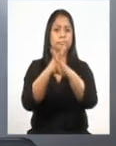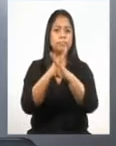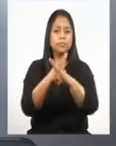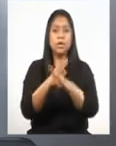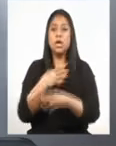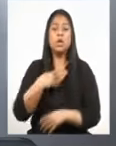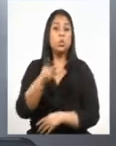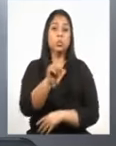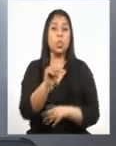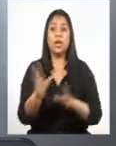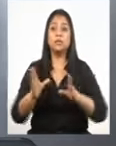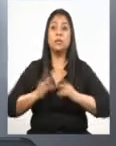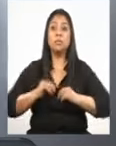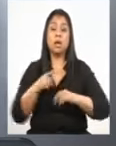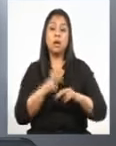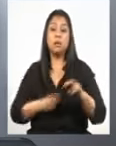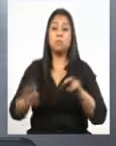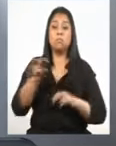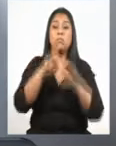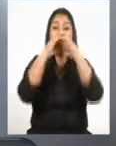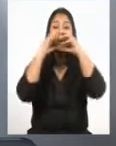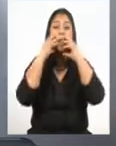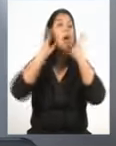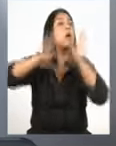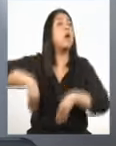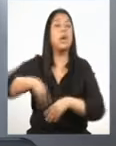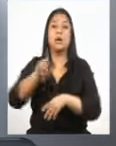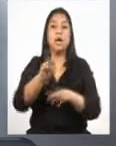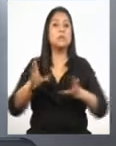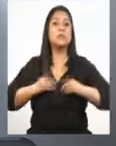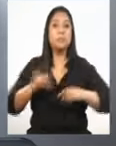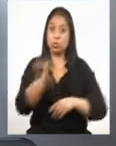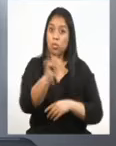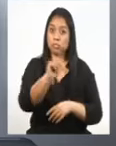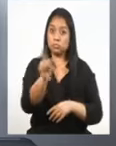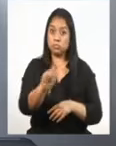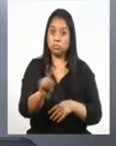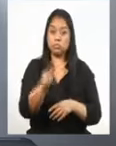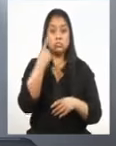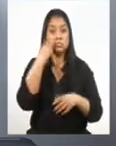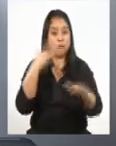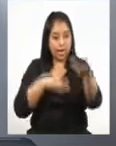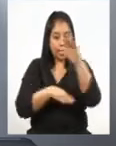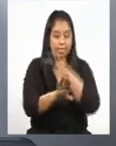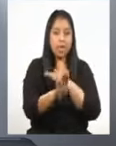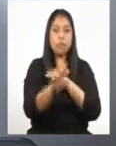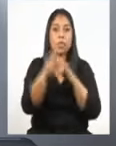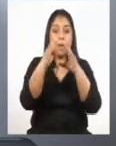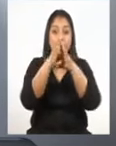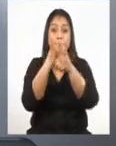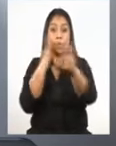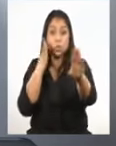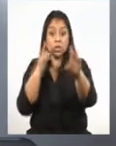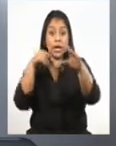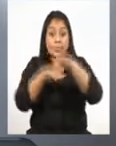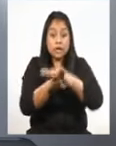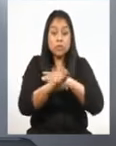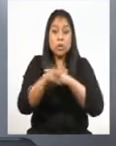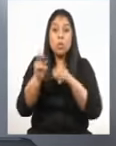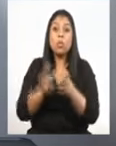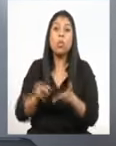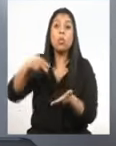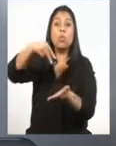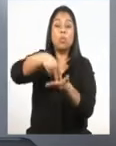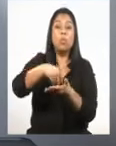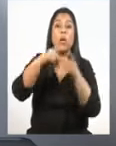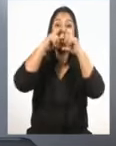no permitan que nadie se suba a un bus sin mascarilla. Ninguno que vaya adentro del bus debe permitir que alguien sin mascarilla se suba al